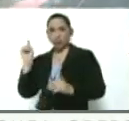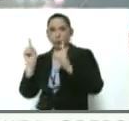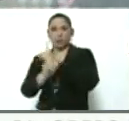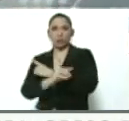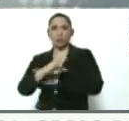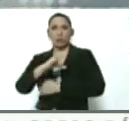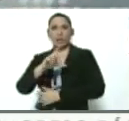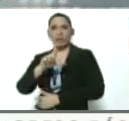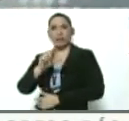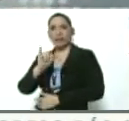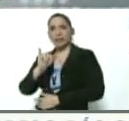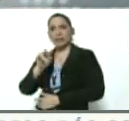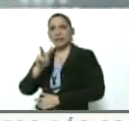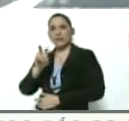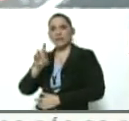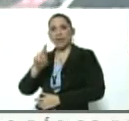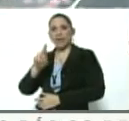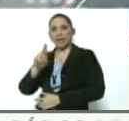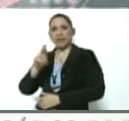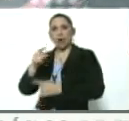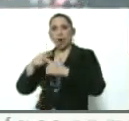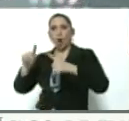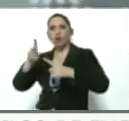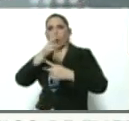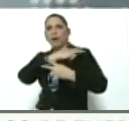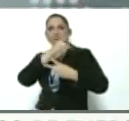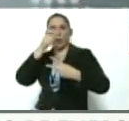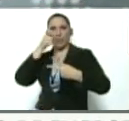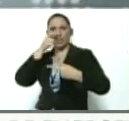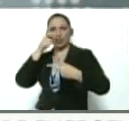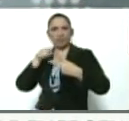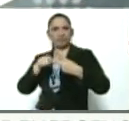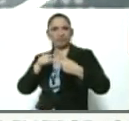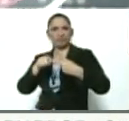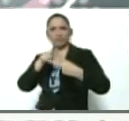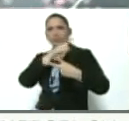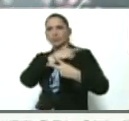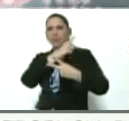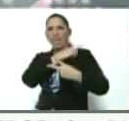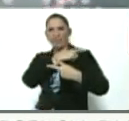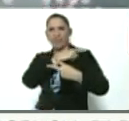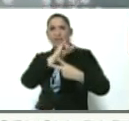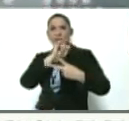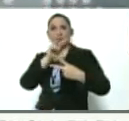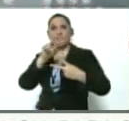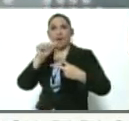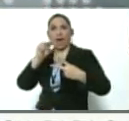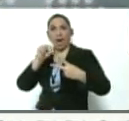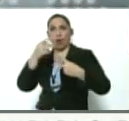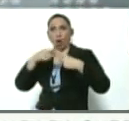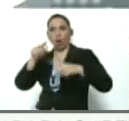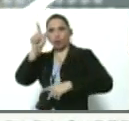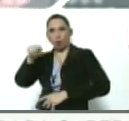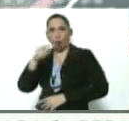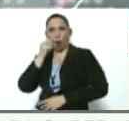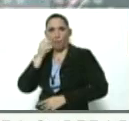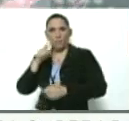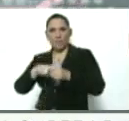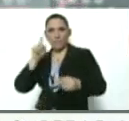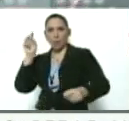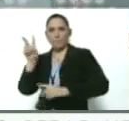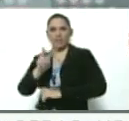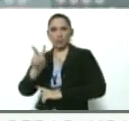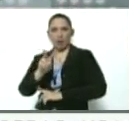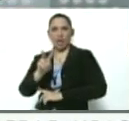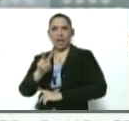Alcalá Cordón por otro jefe de la operación. Ese jefe es Iván Simonovic. Hay una foto que también se